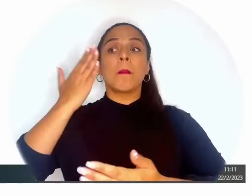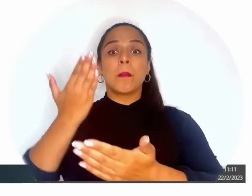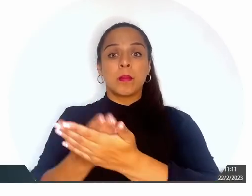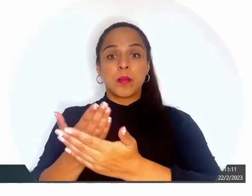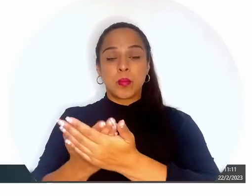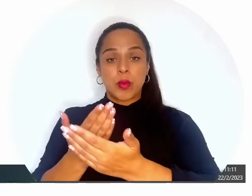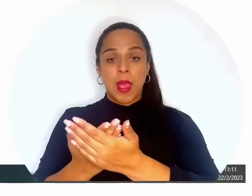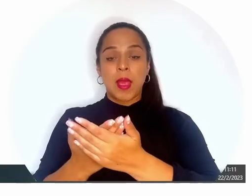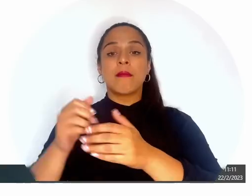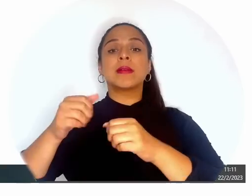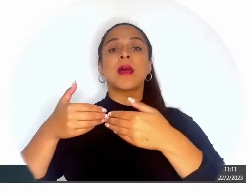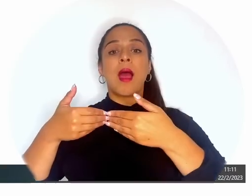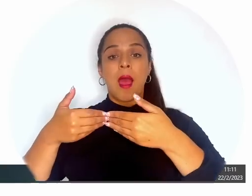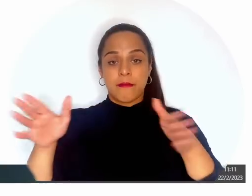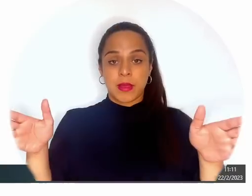Le voy a abrir.